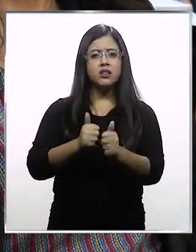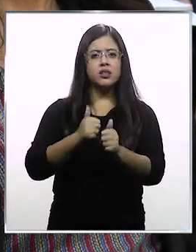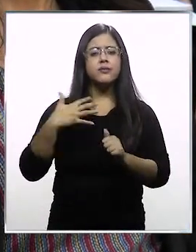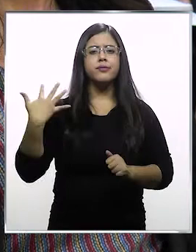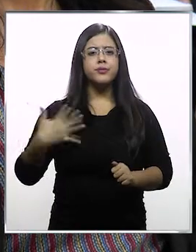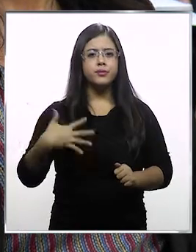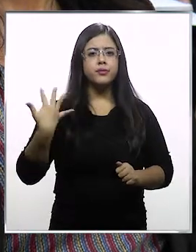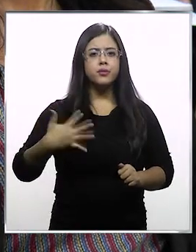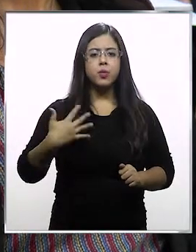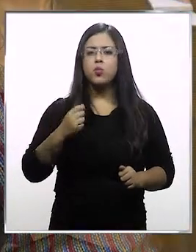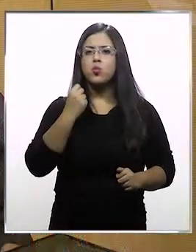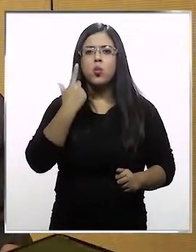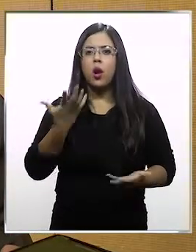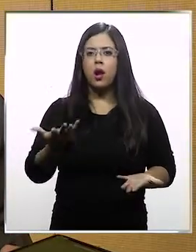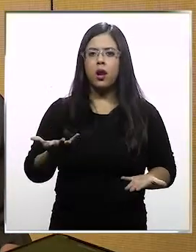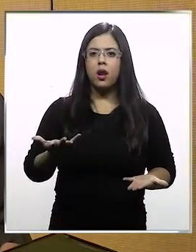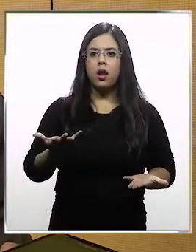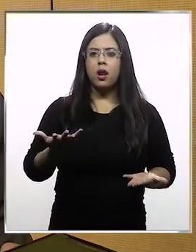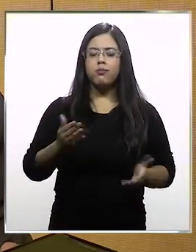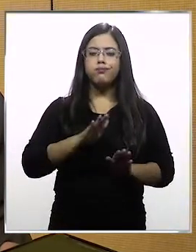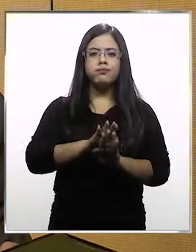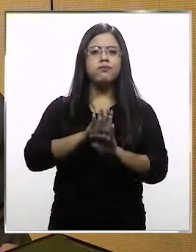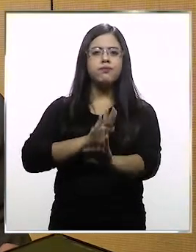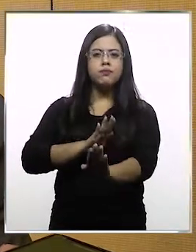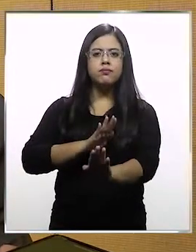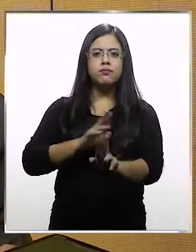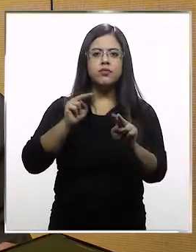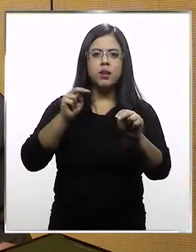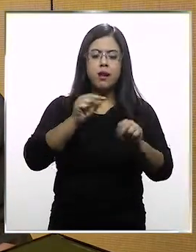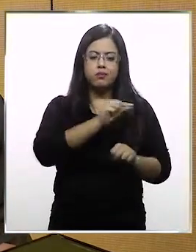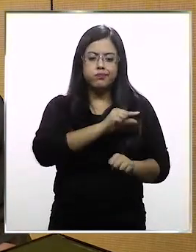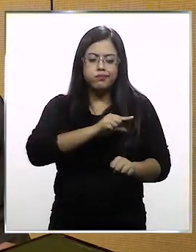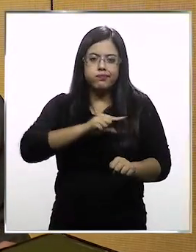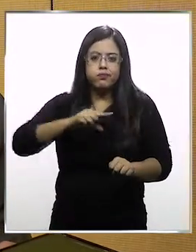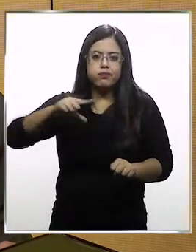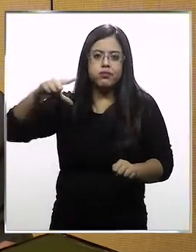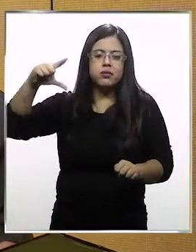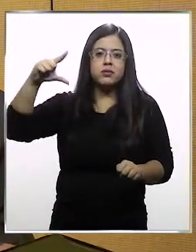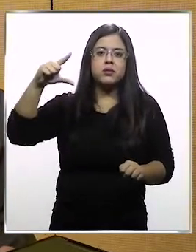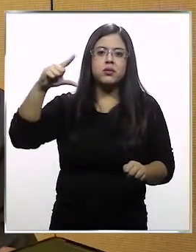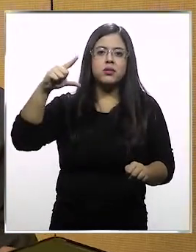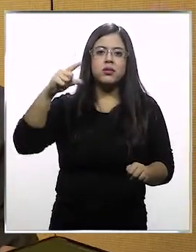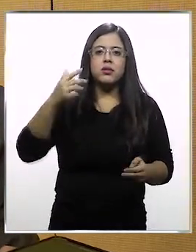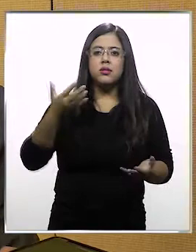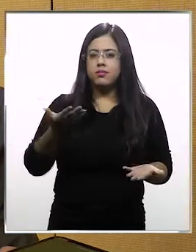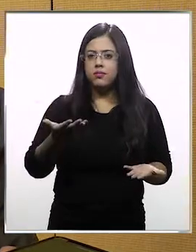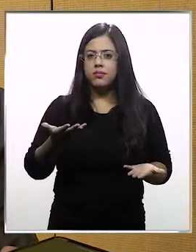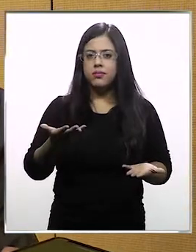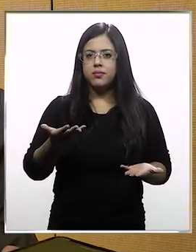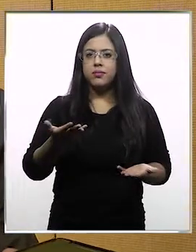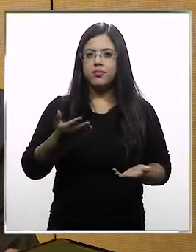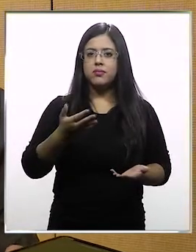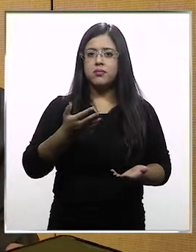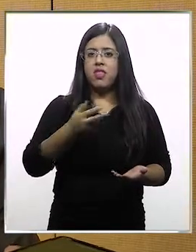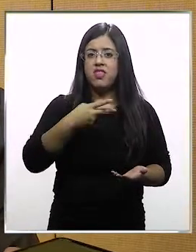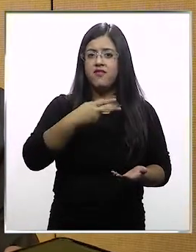está enfrentado a un gran desafío que es poner atajo a esta tendencia creciente de